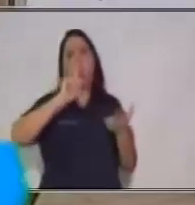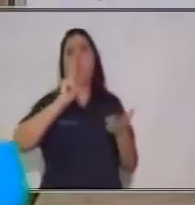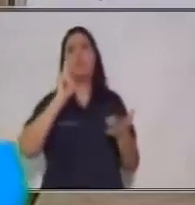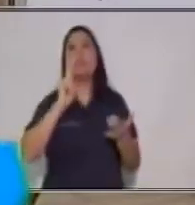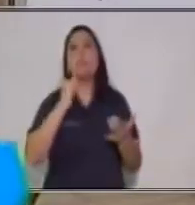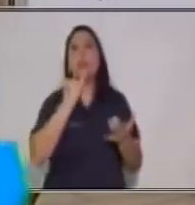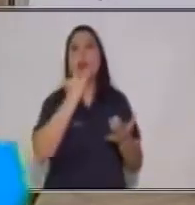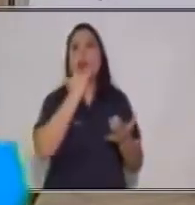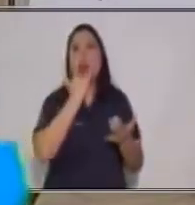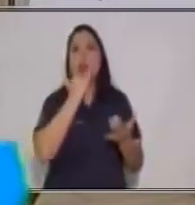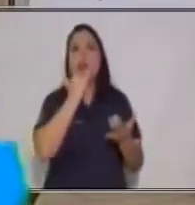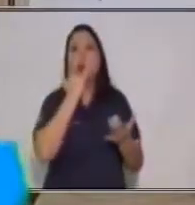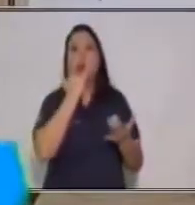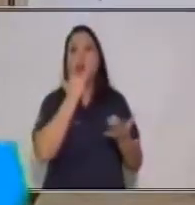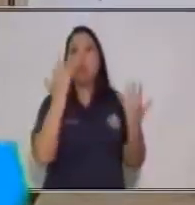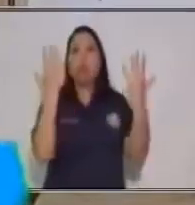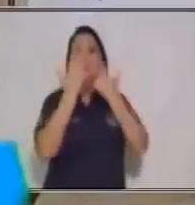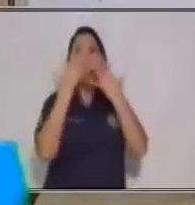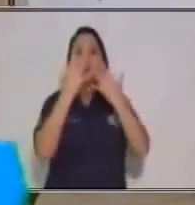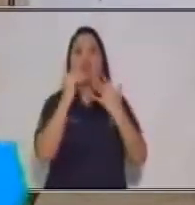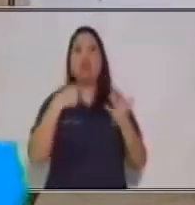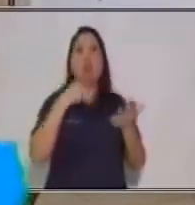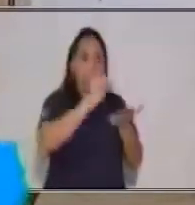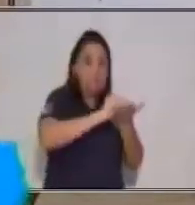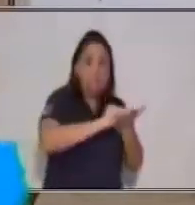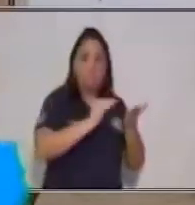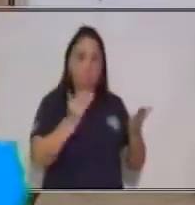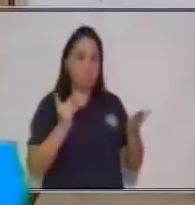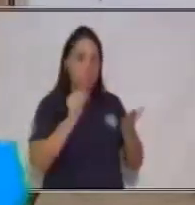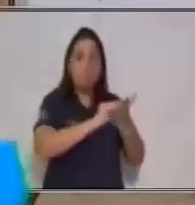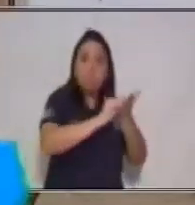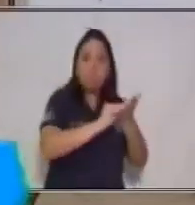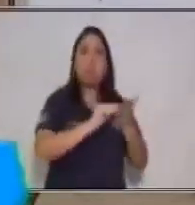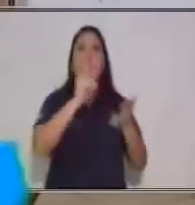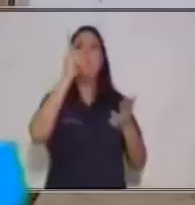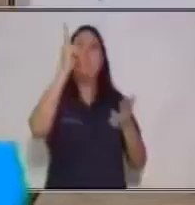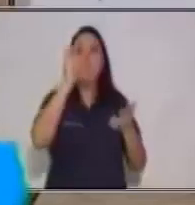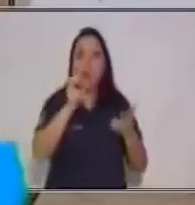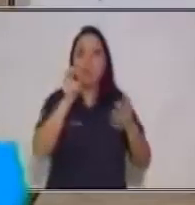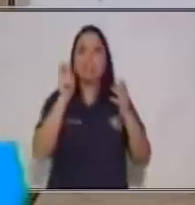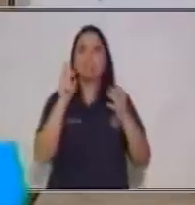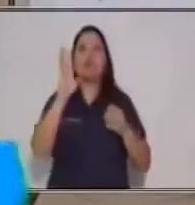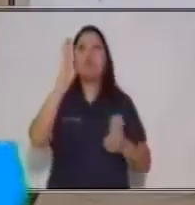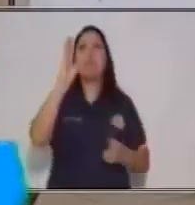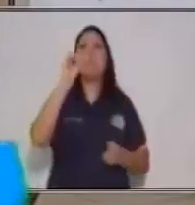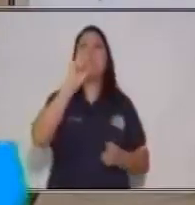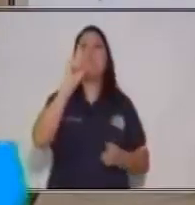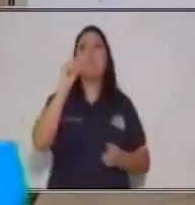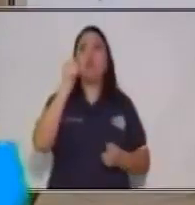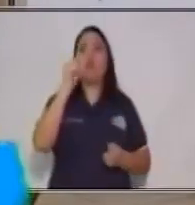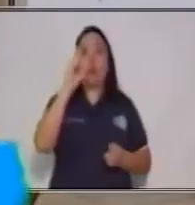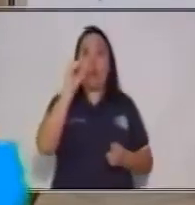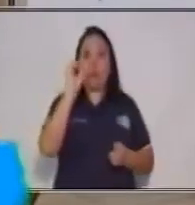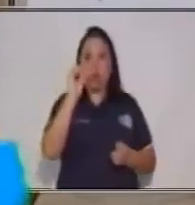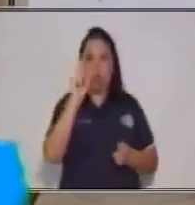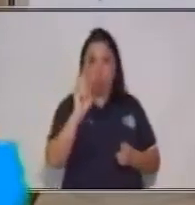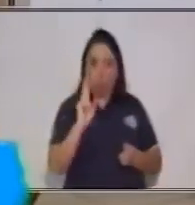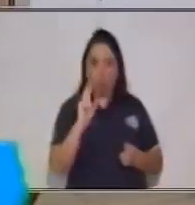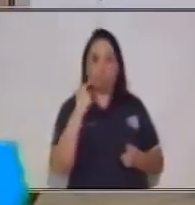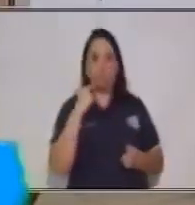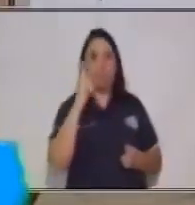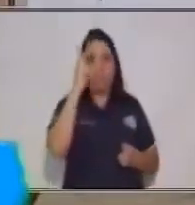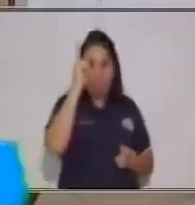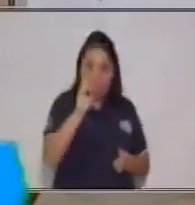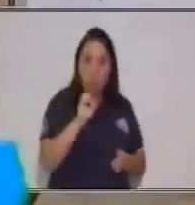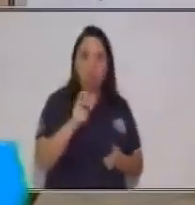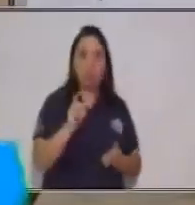irlo corrigiendo, irlo revisando. Por eso es que se le llama borrador. Porque lo primero que tú escribes, ten presente que no